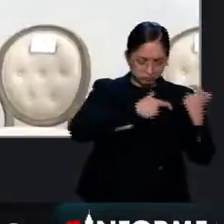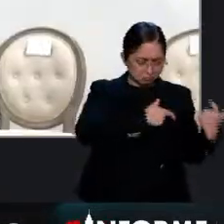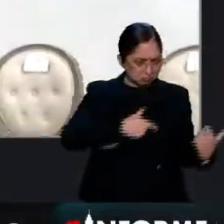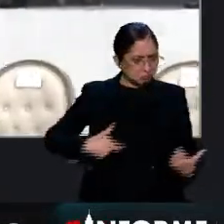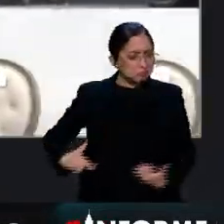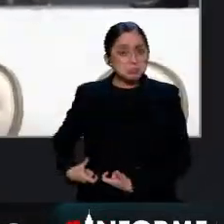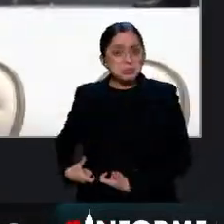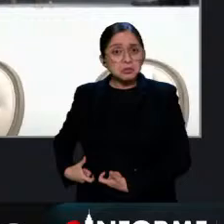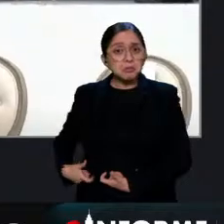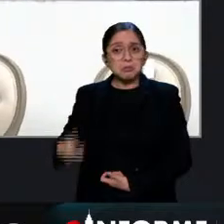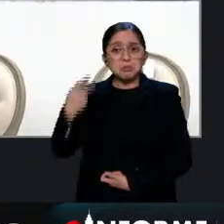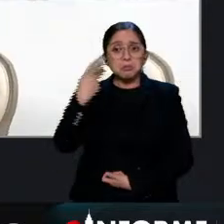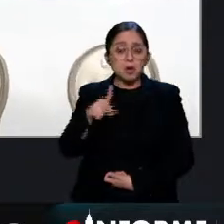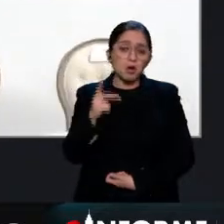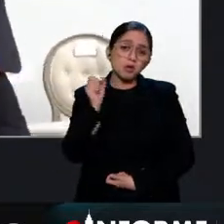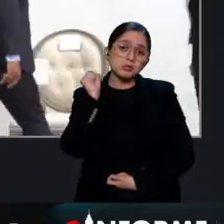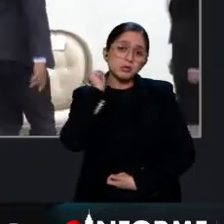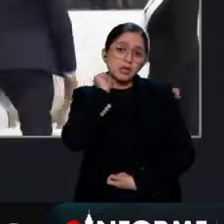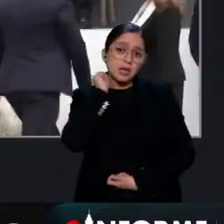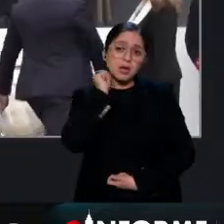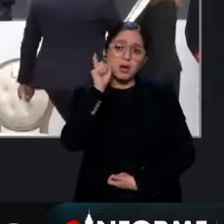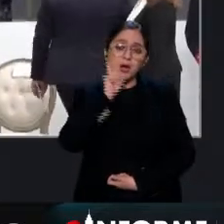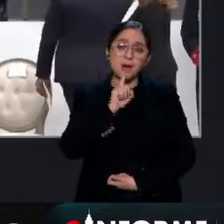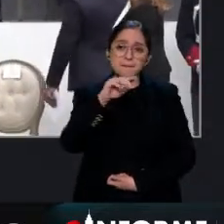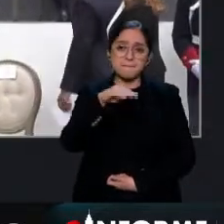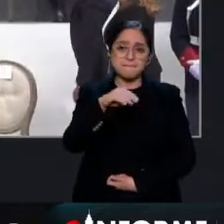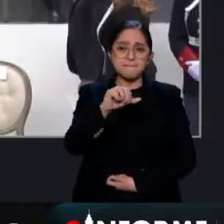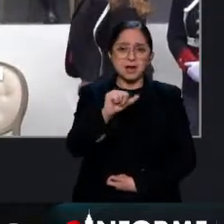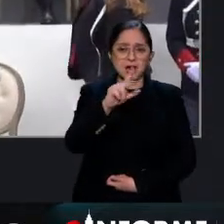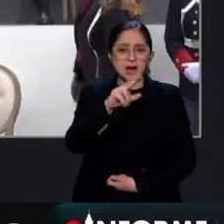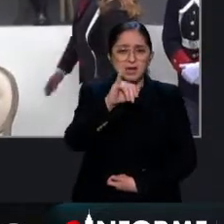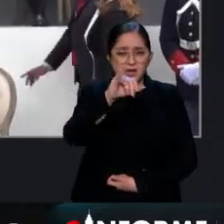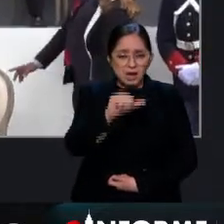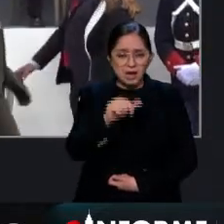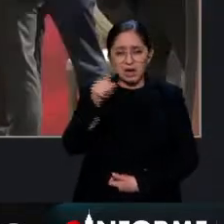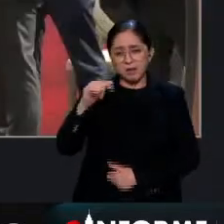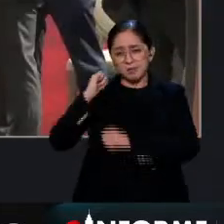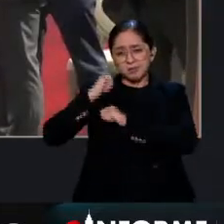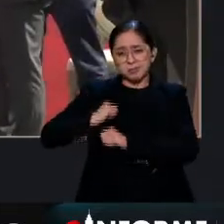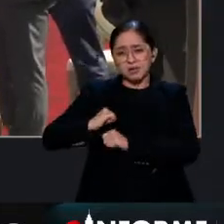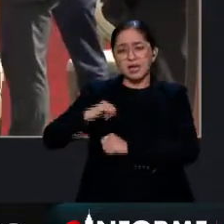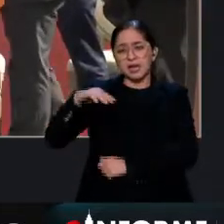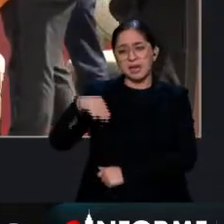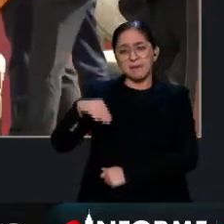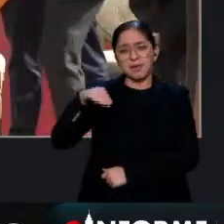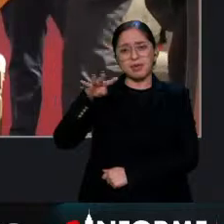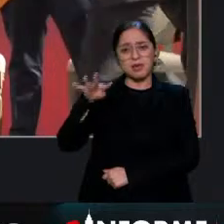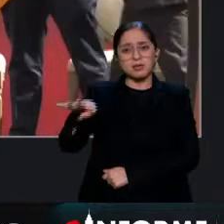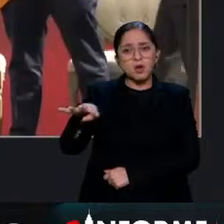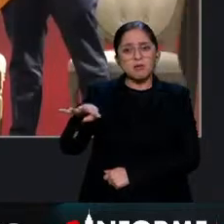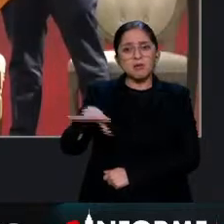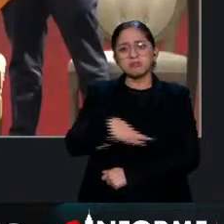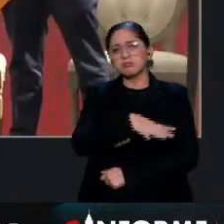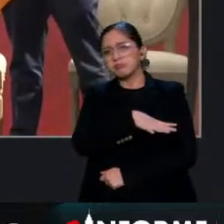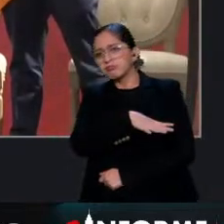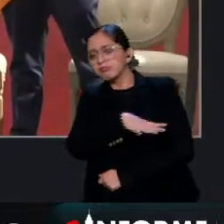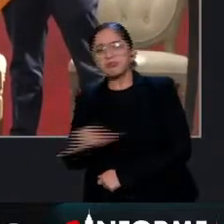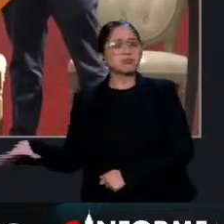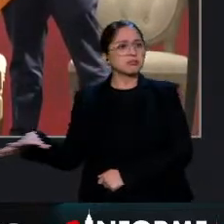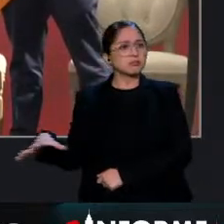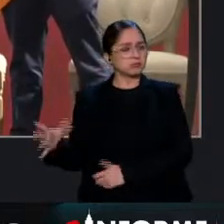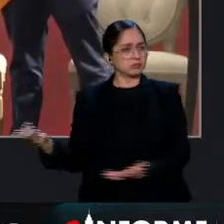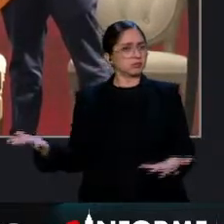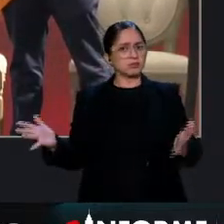Roy Barreras pidió a la senadora María José Pizarro, hija de Carlos Pizarro, comandante del M-19, que la colocara, lo que sorprendió a todos,